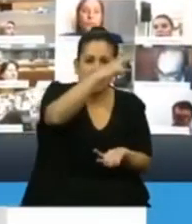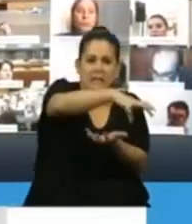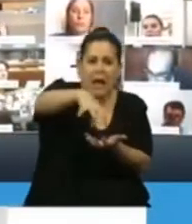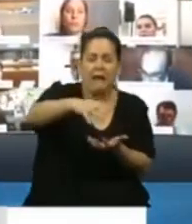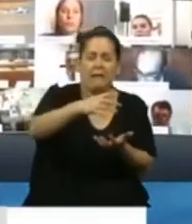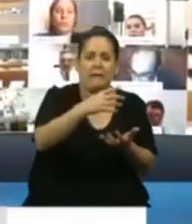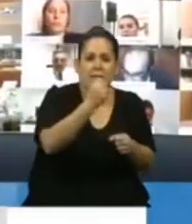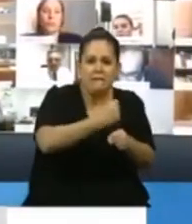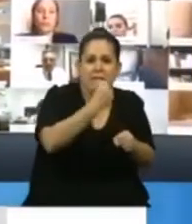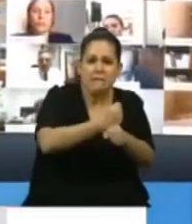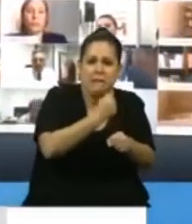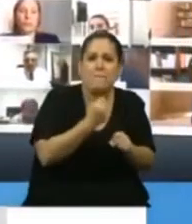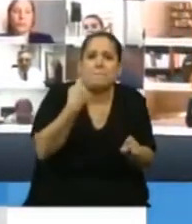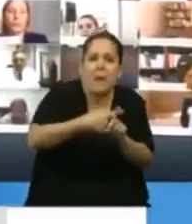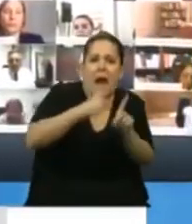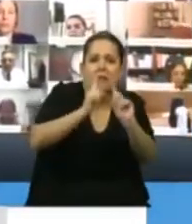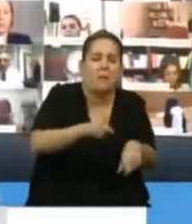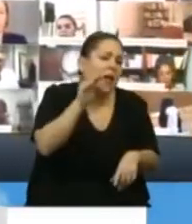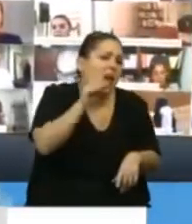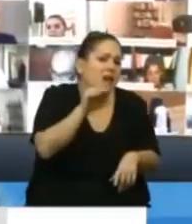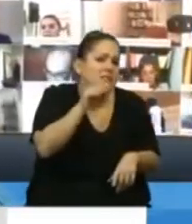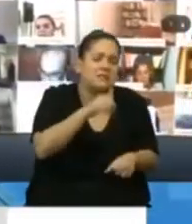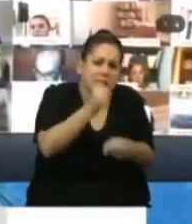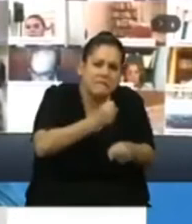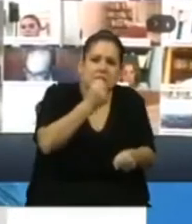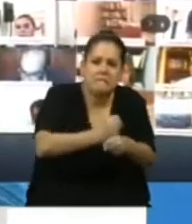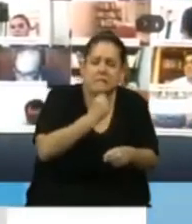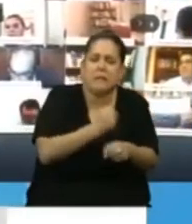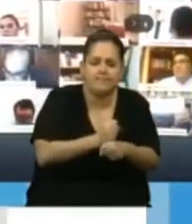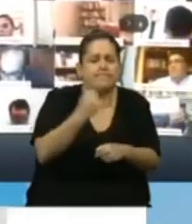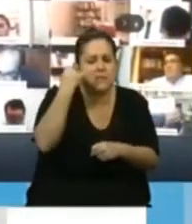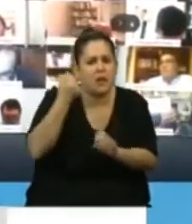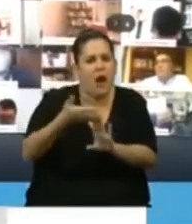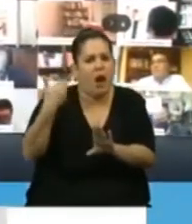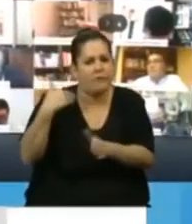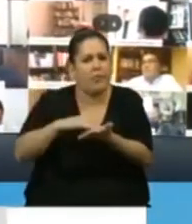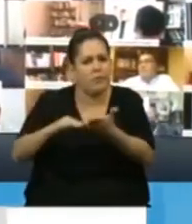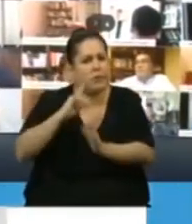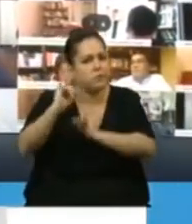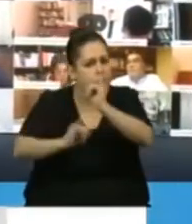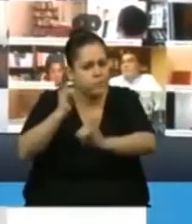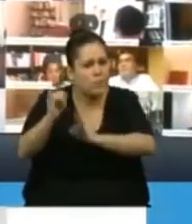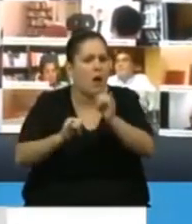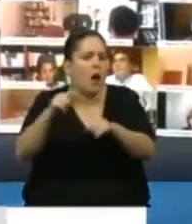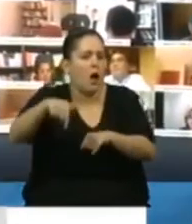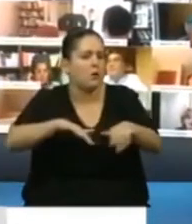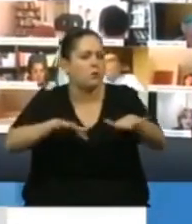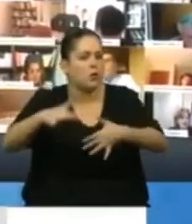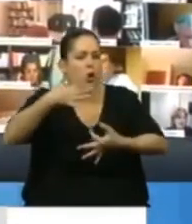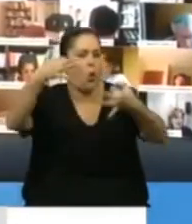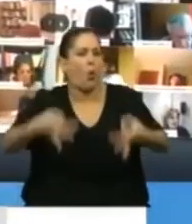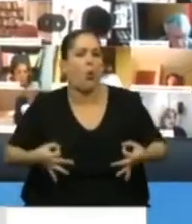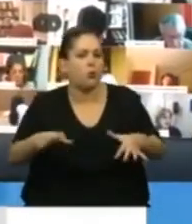a horas extras. Ya lo explicaron los diputados preopinantes, estamos en una situación injusta para con estos